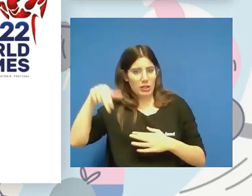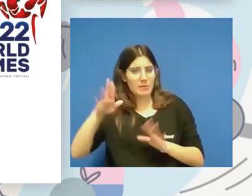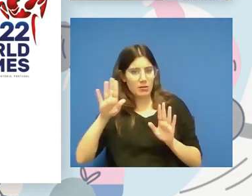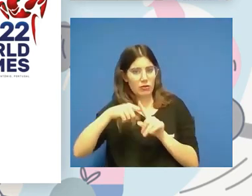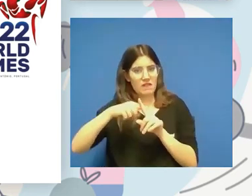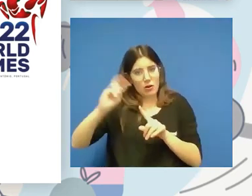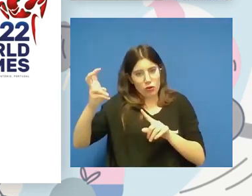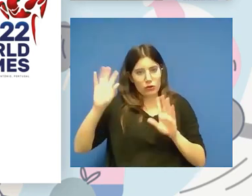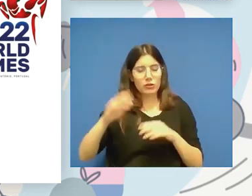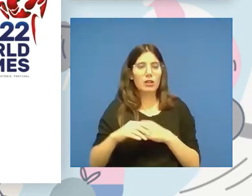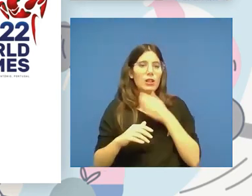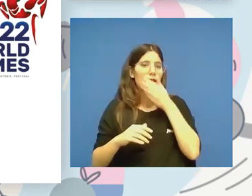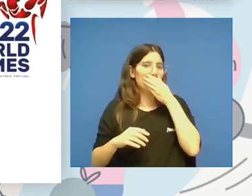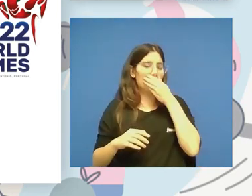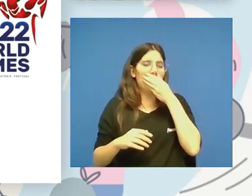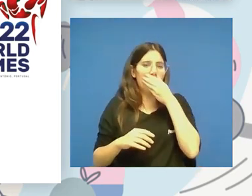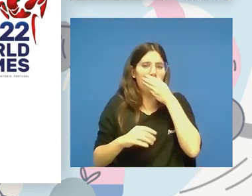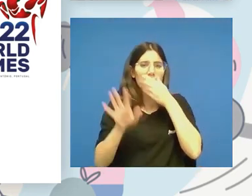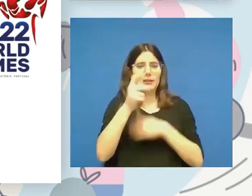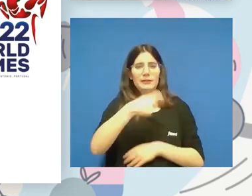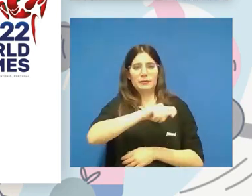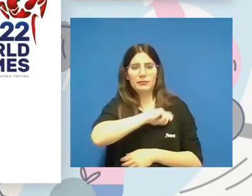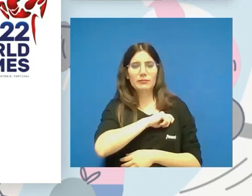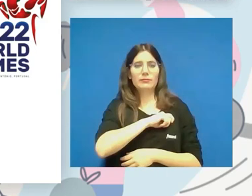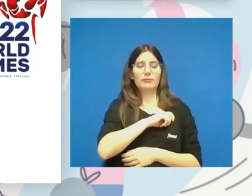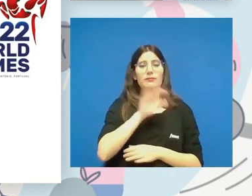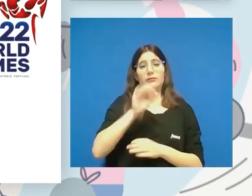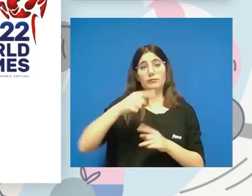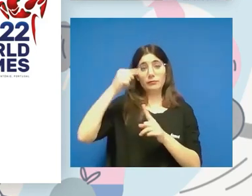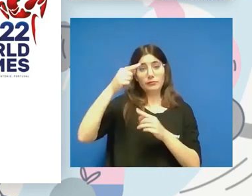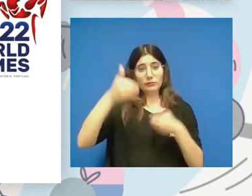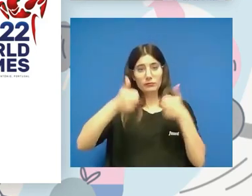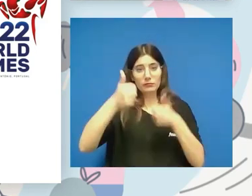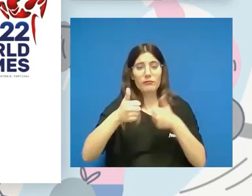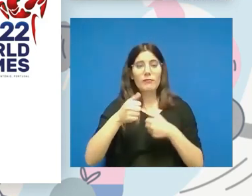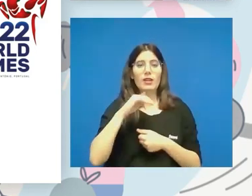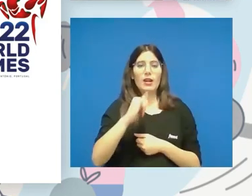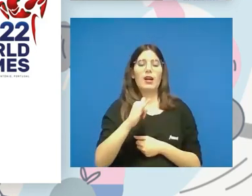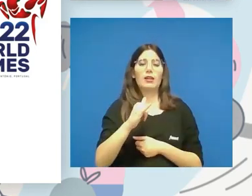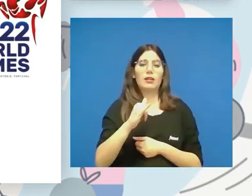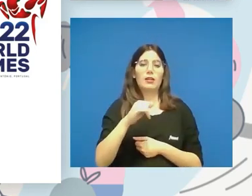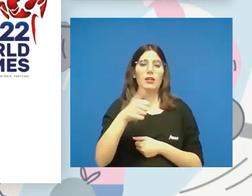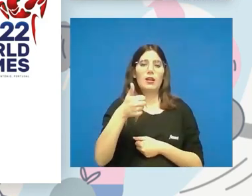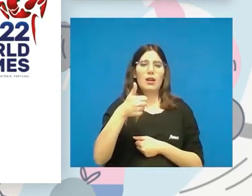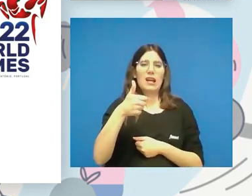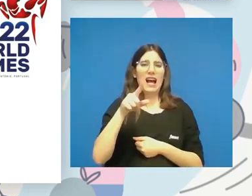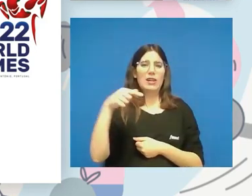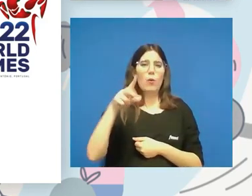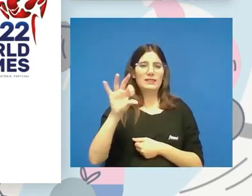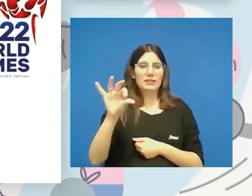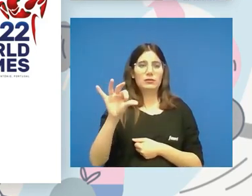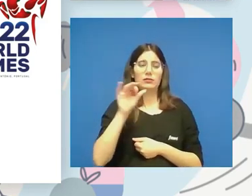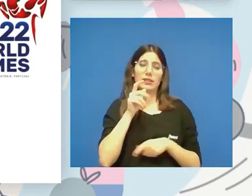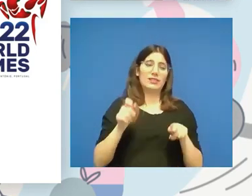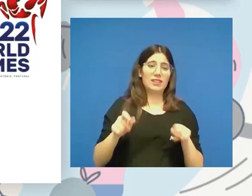niveles, ya sean nacionales, de desarrollo o de alta competición. Tenemos AIGUAS, que era la representación un poco de usuarios de 6